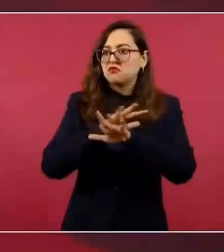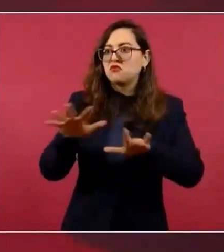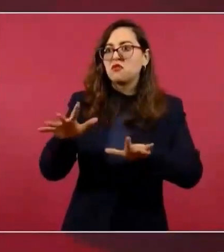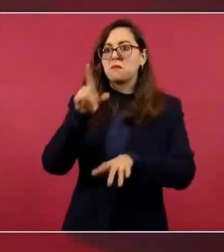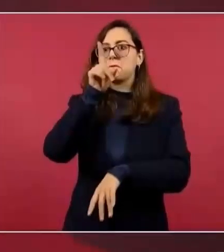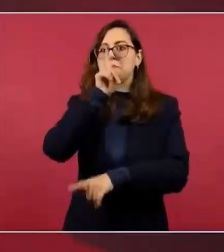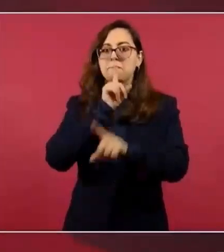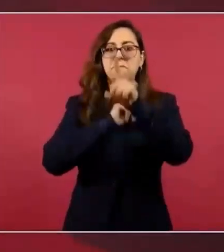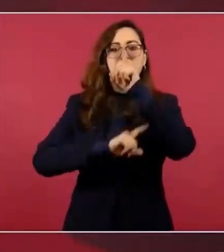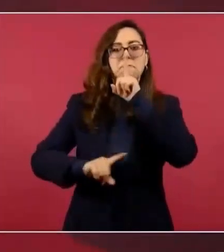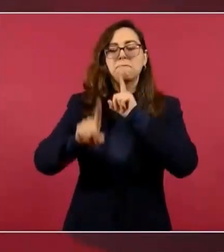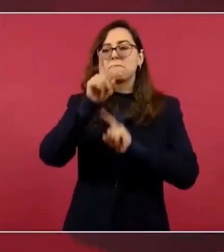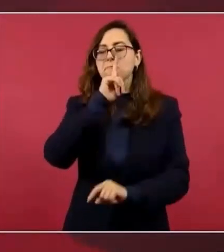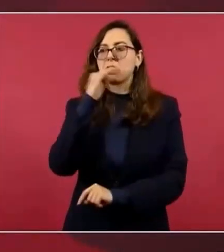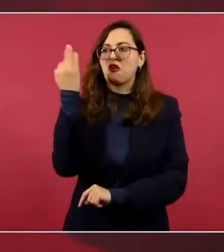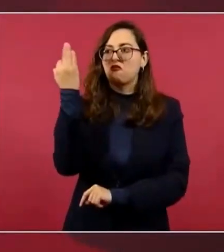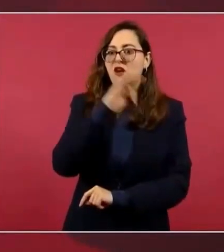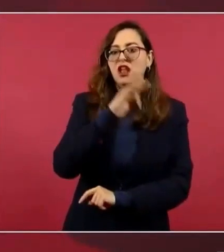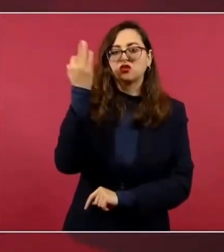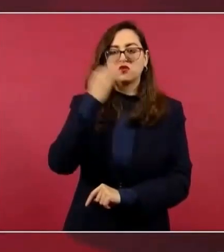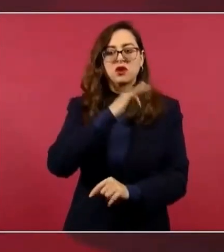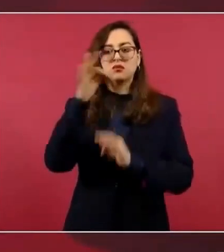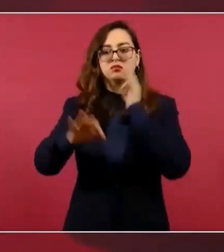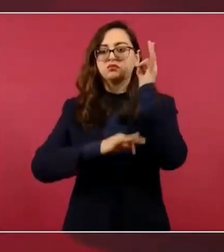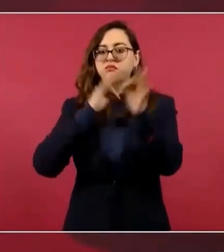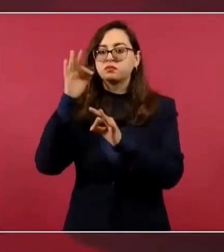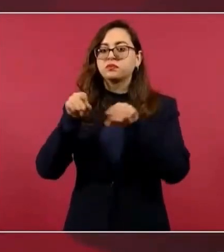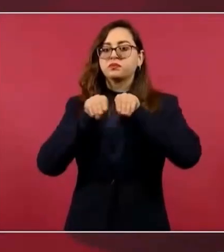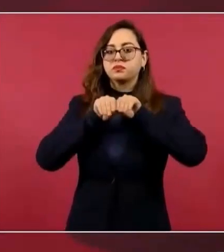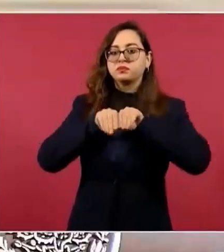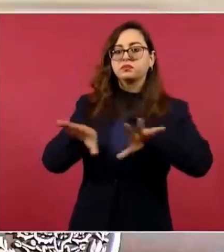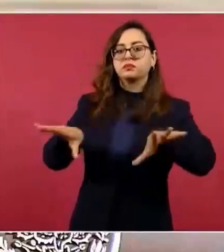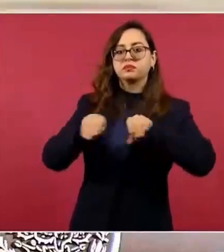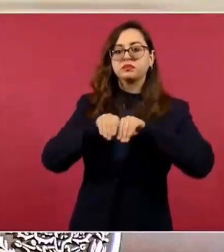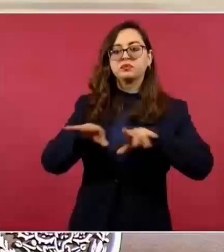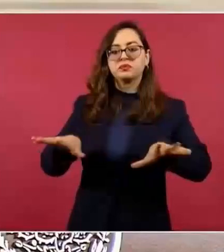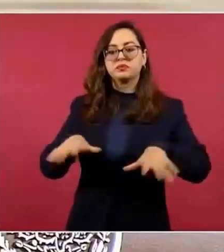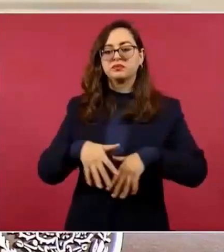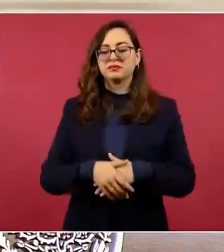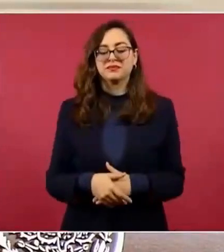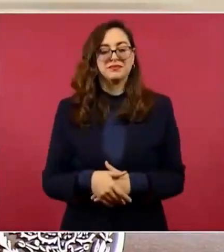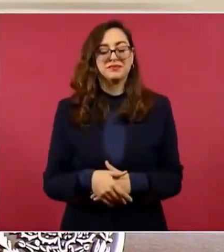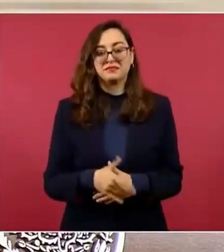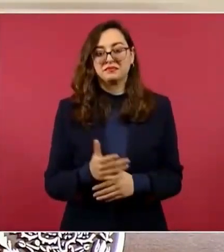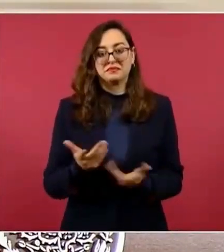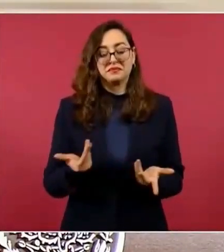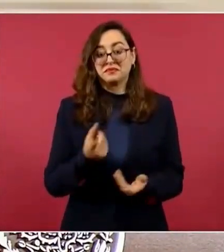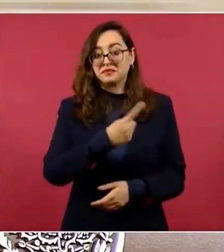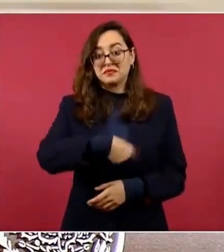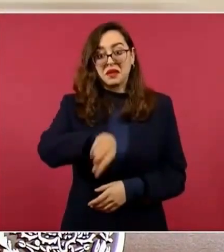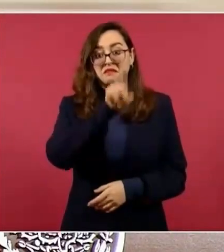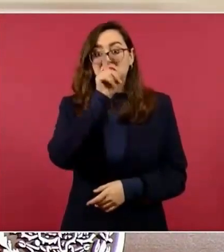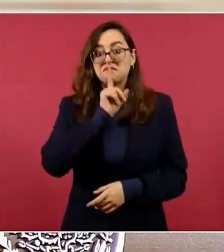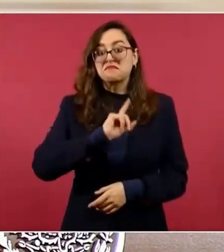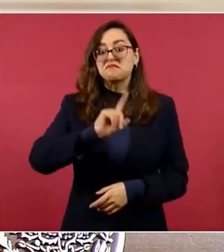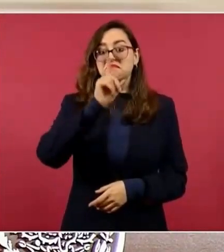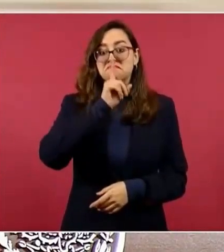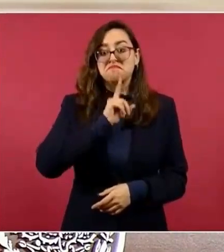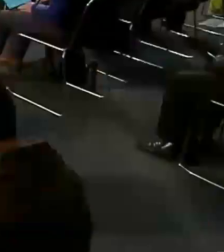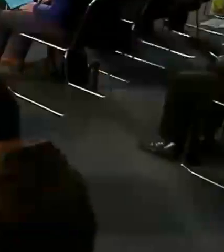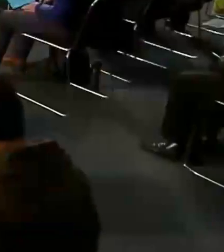es el ampa del periodismo,